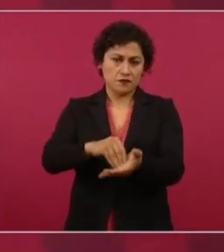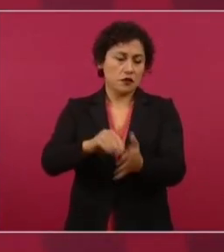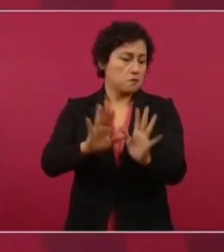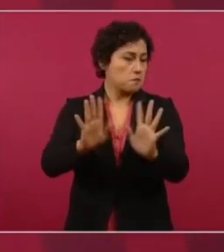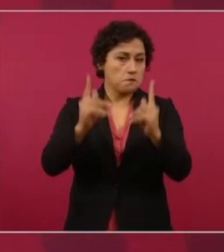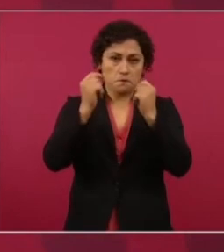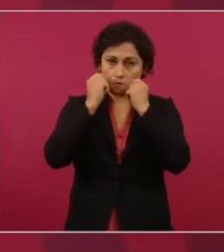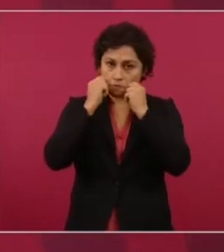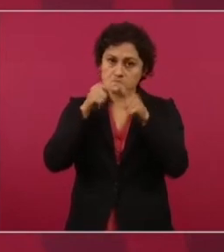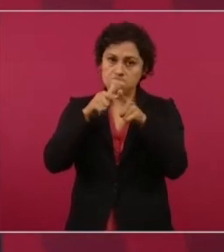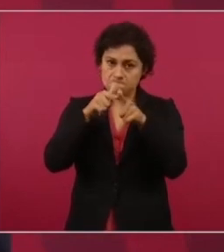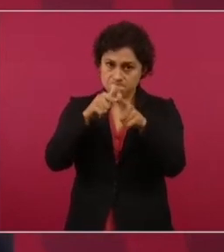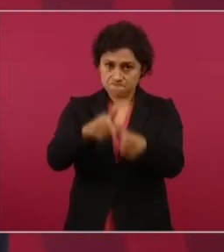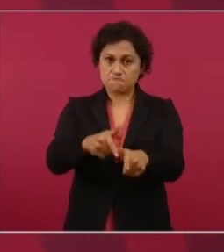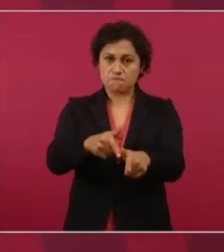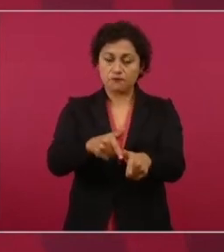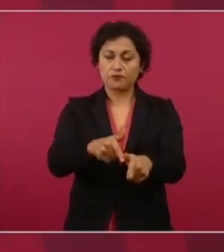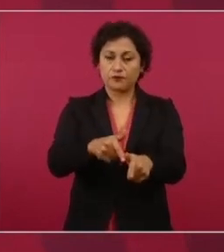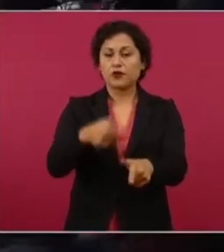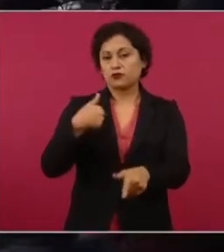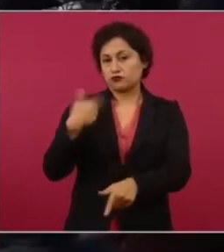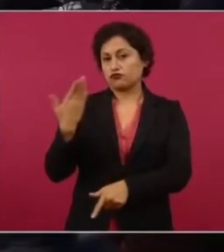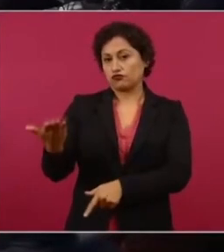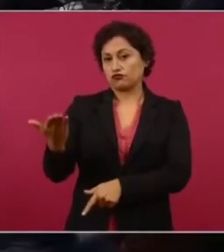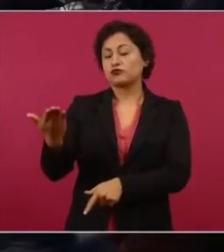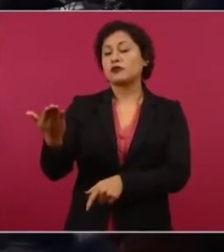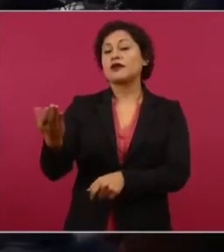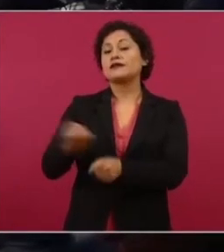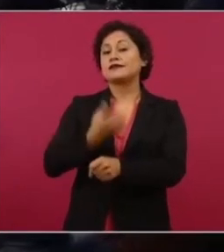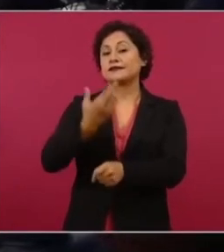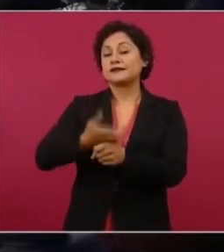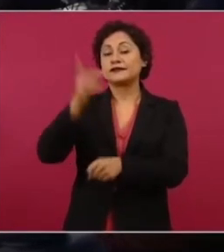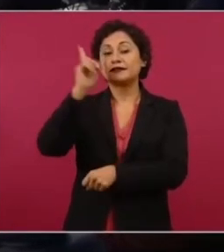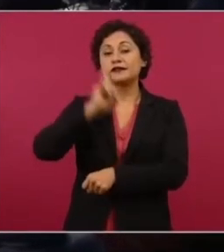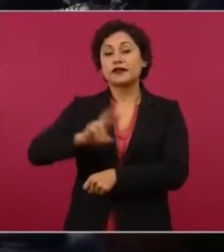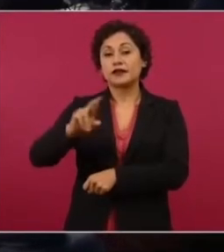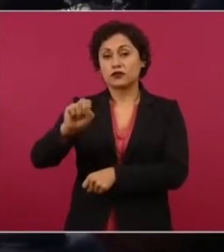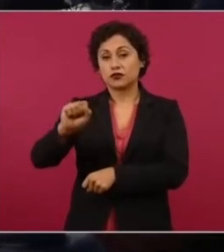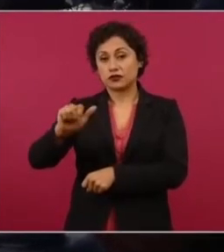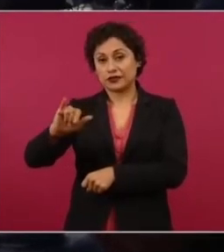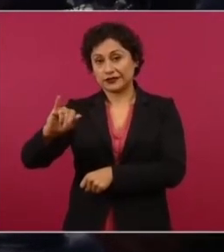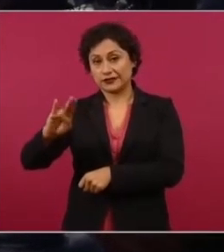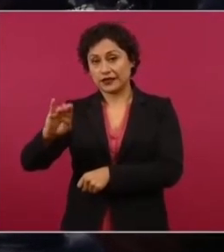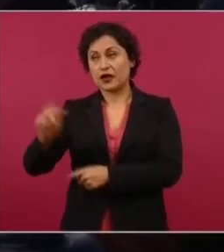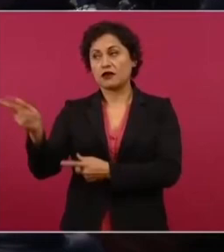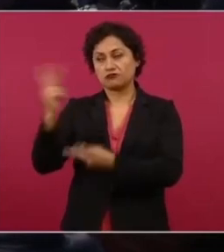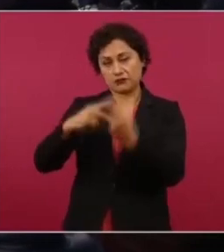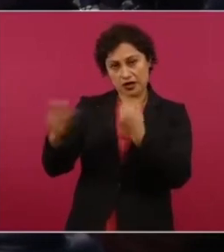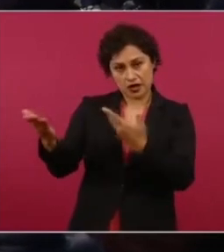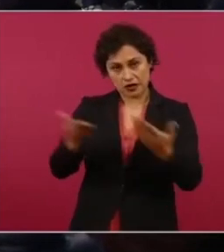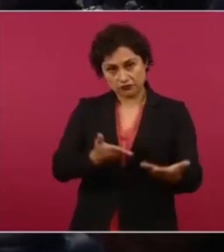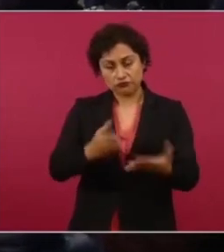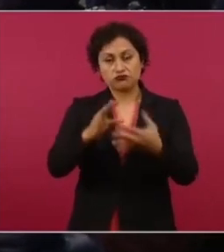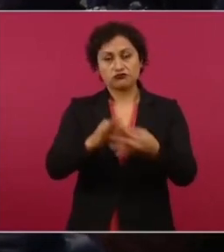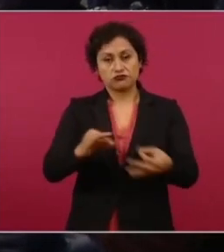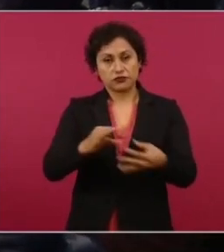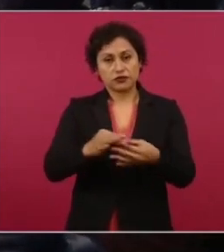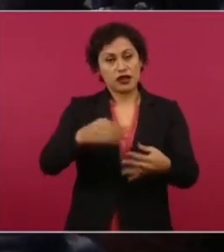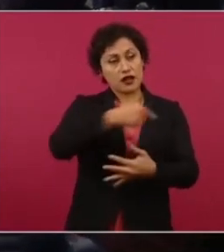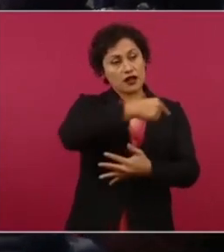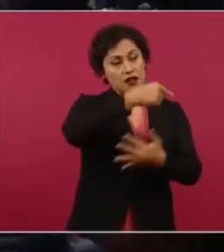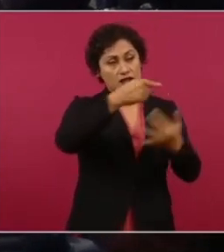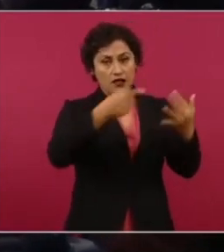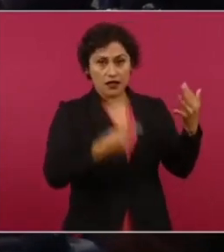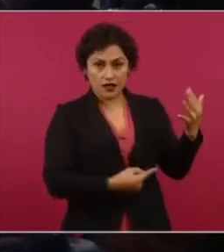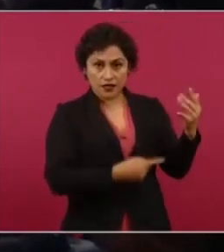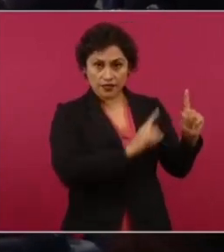y le vamos a pedir a Rosa y Cera que nos informe de todos los casos cuántos han obtenido